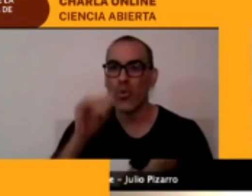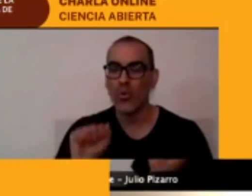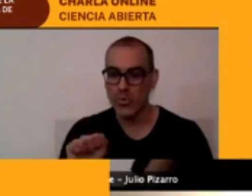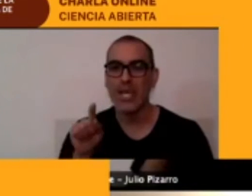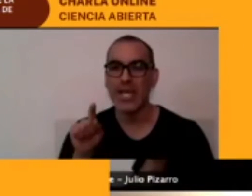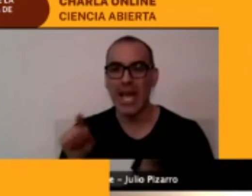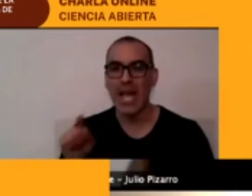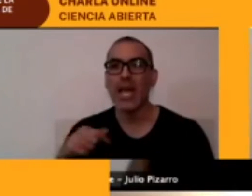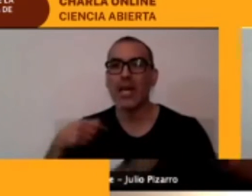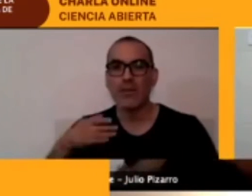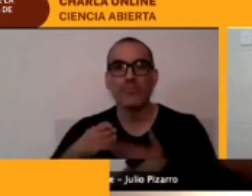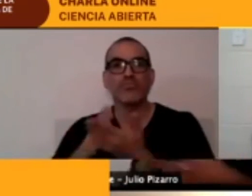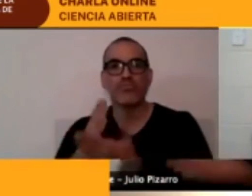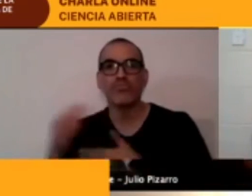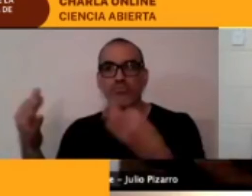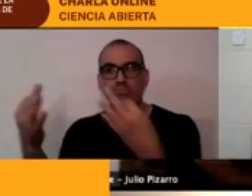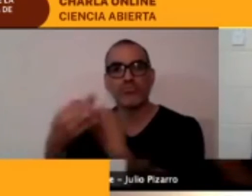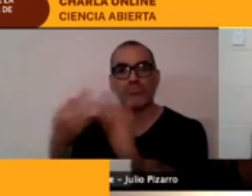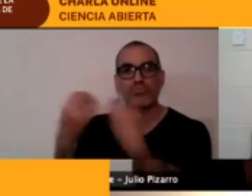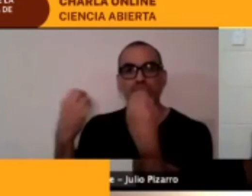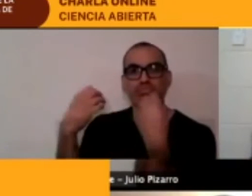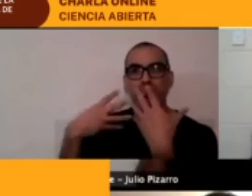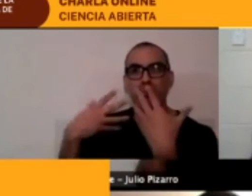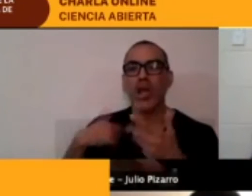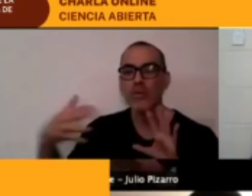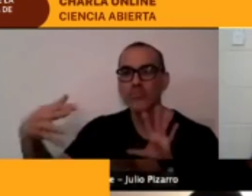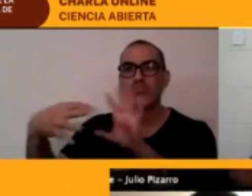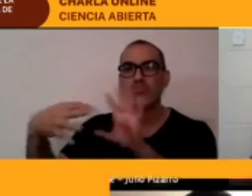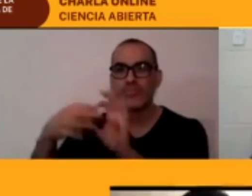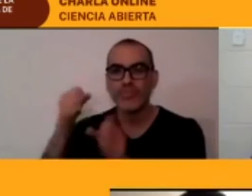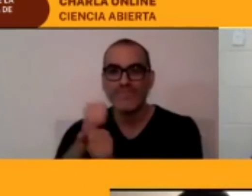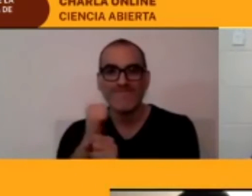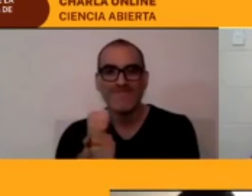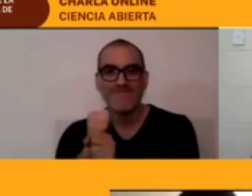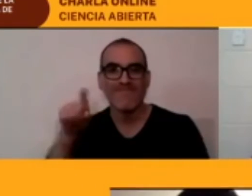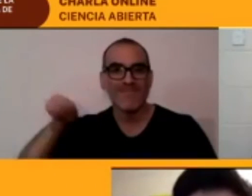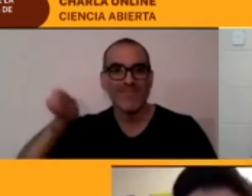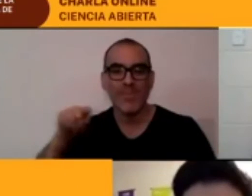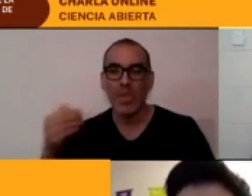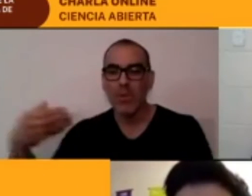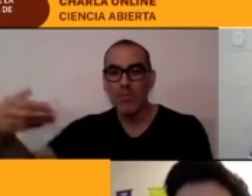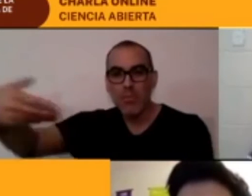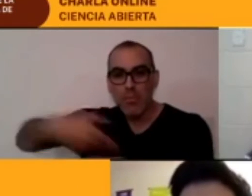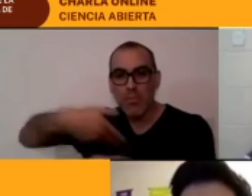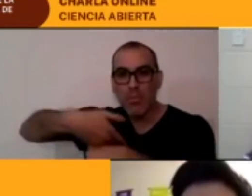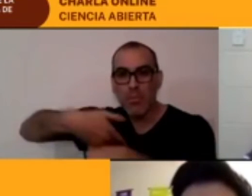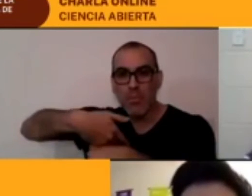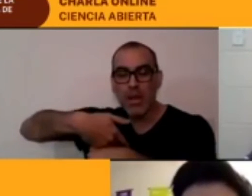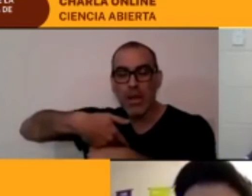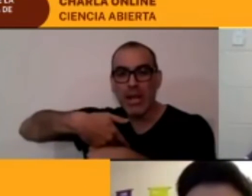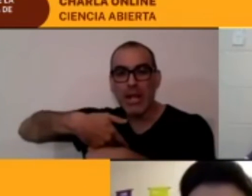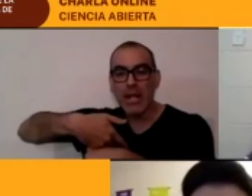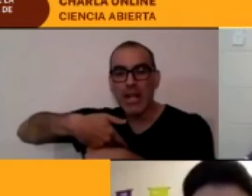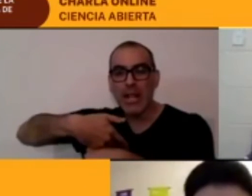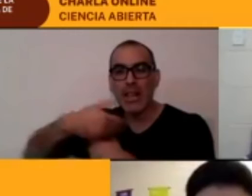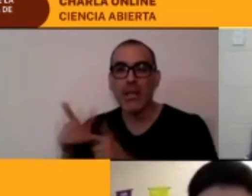empecé a trabajar en conjunto con ellos. Ellos me solicitaron que yo traspasara las presentaciones de